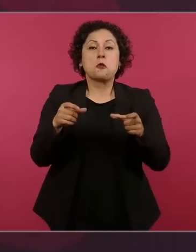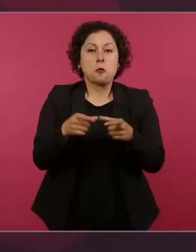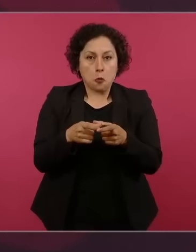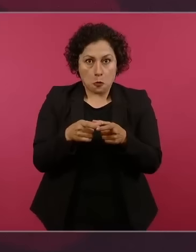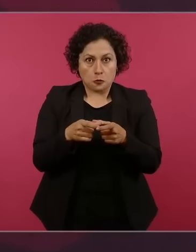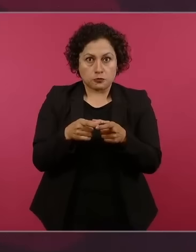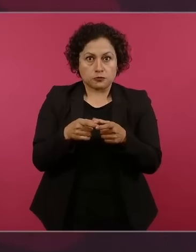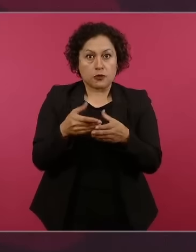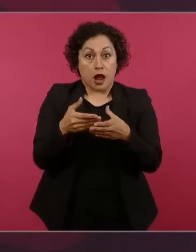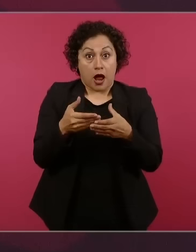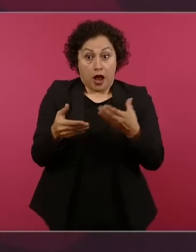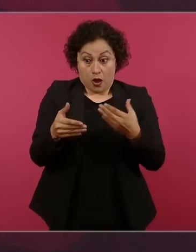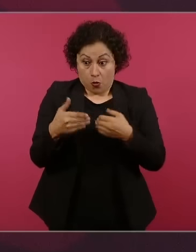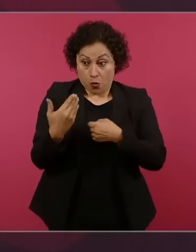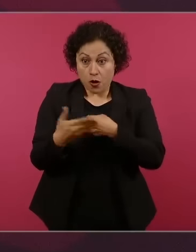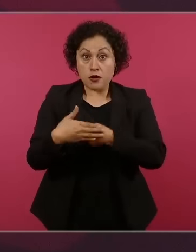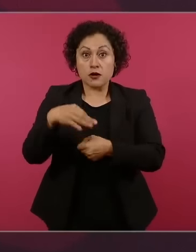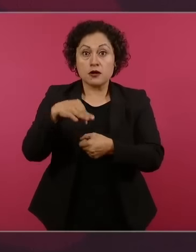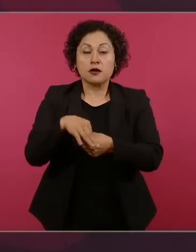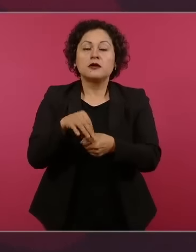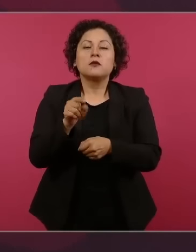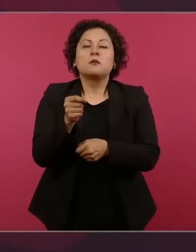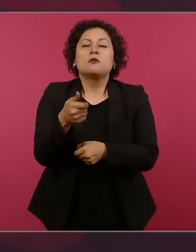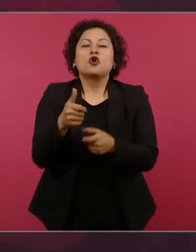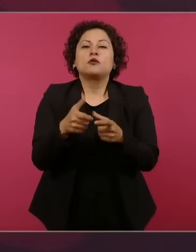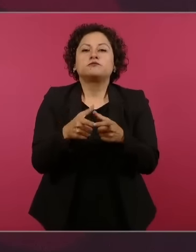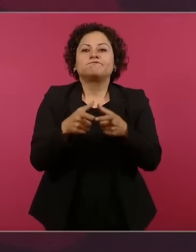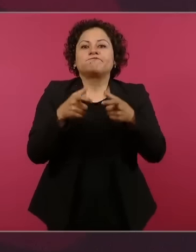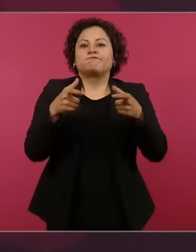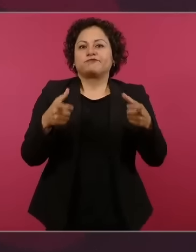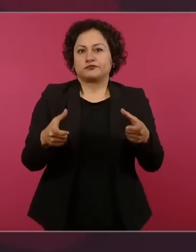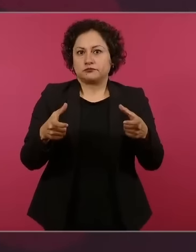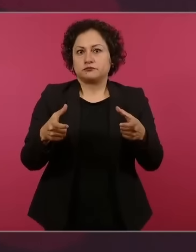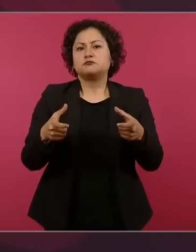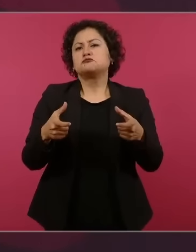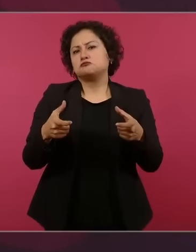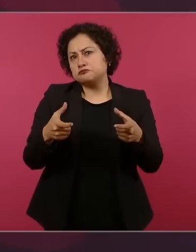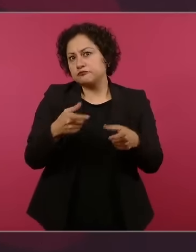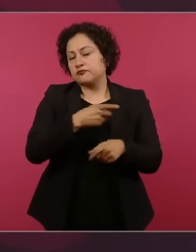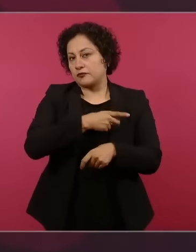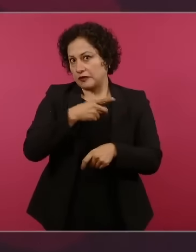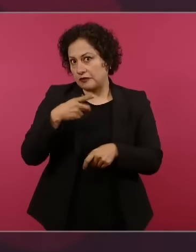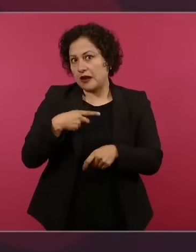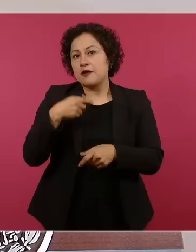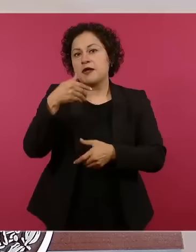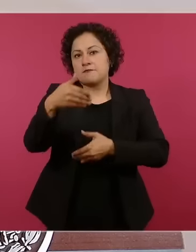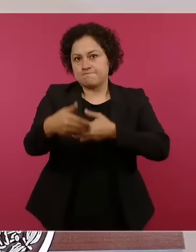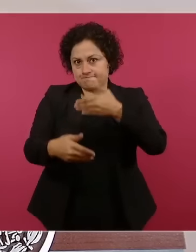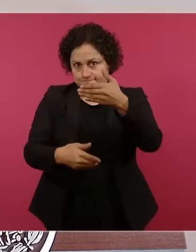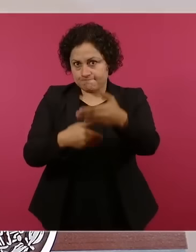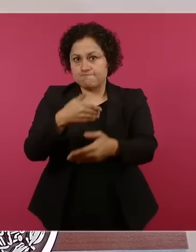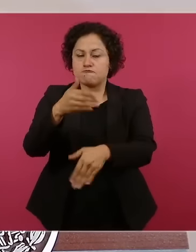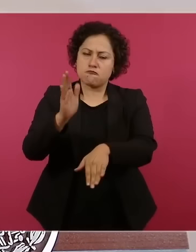lo que se está avanzando todavía está enfrentando